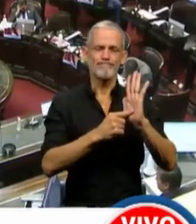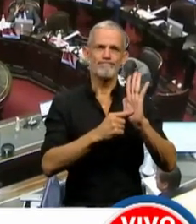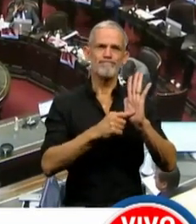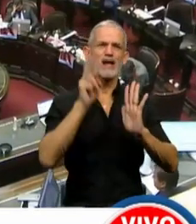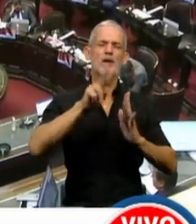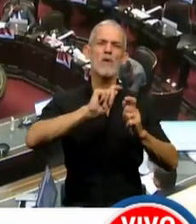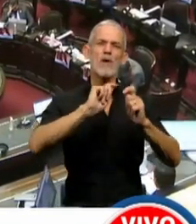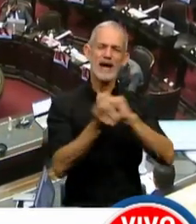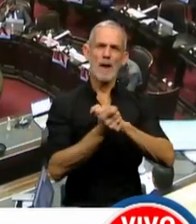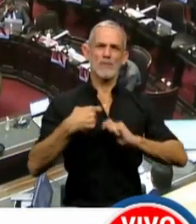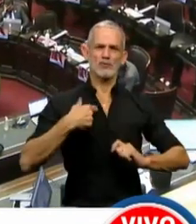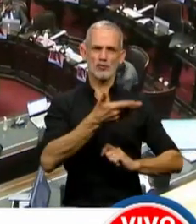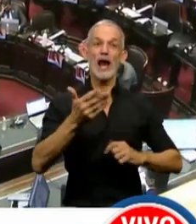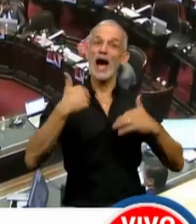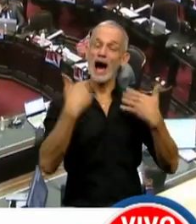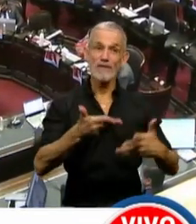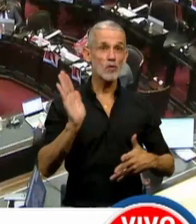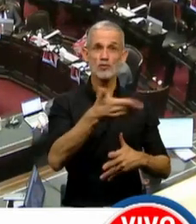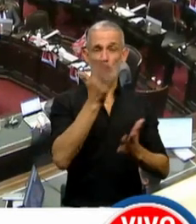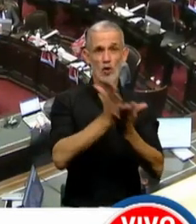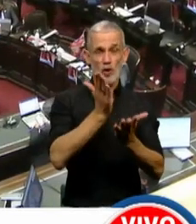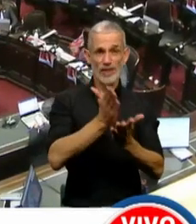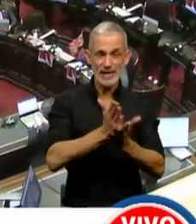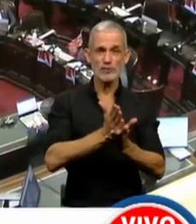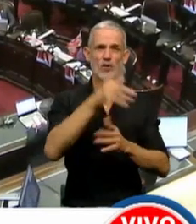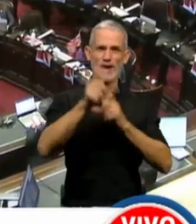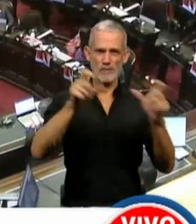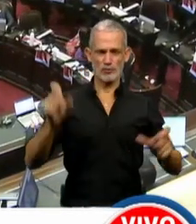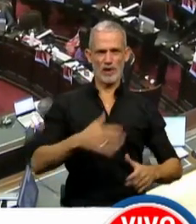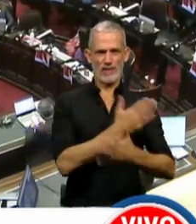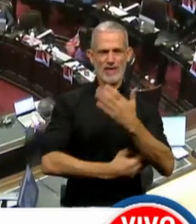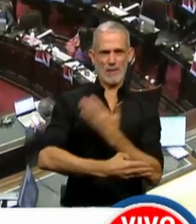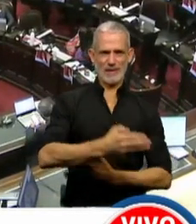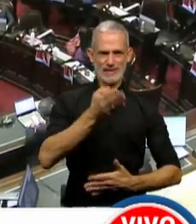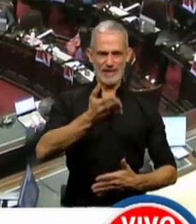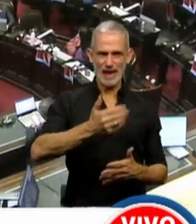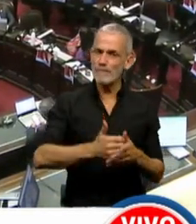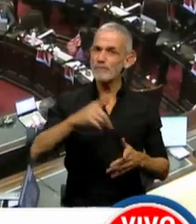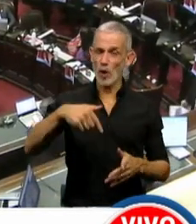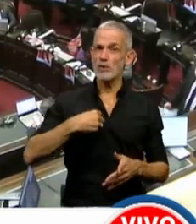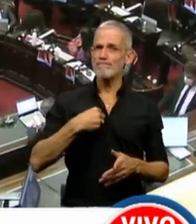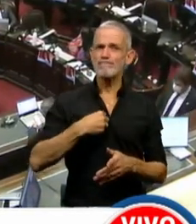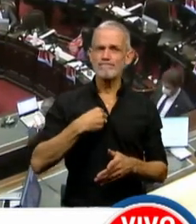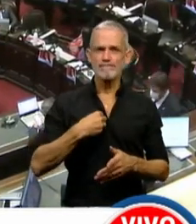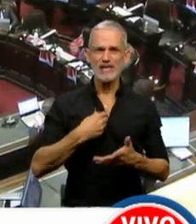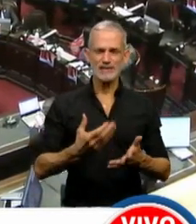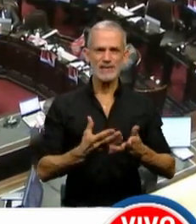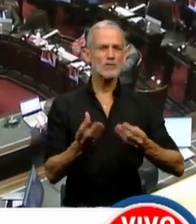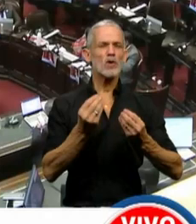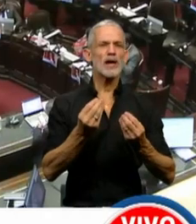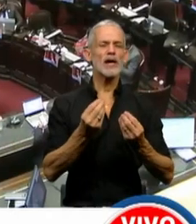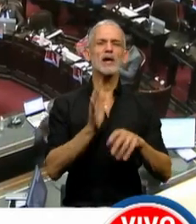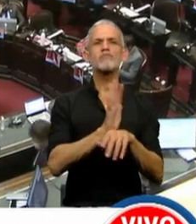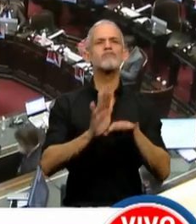social positivo a favor de todos los derechos de las personas con discapacidad. Hoy siento que se da un